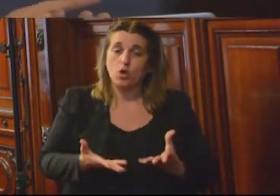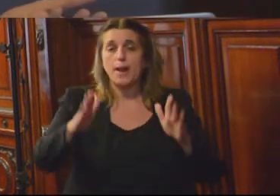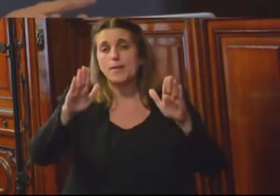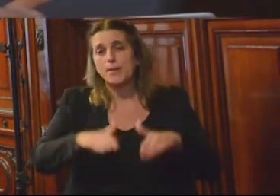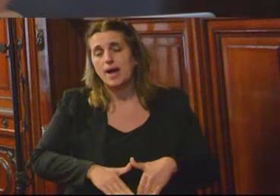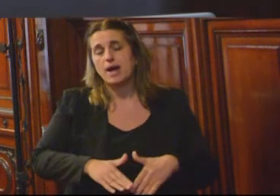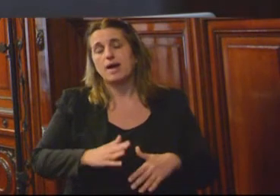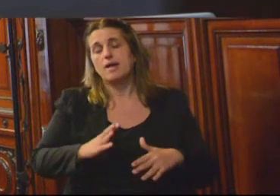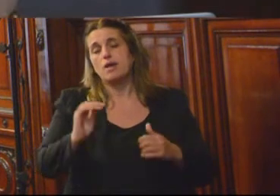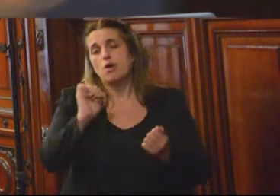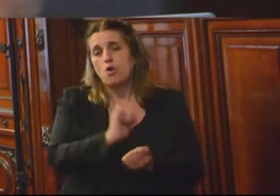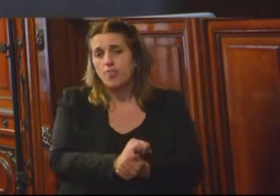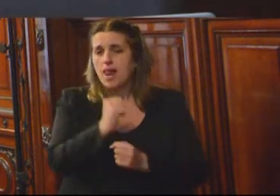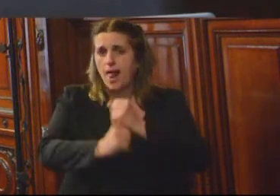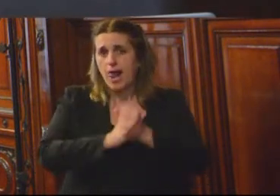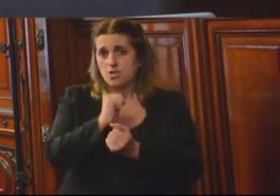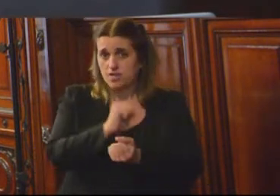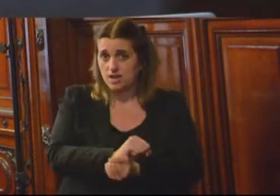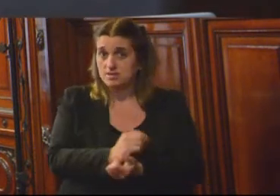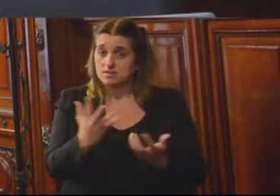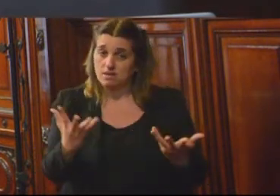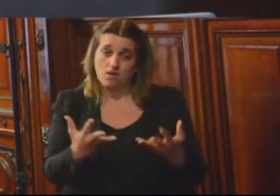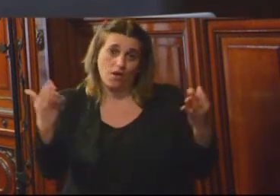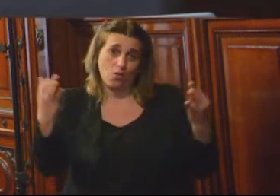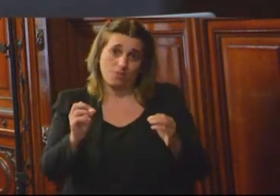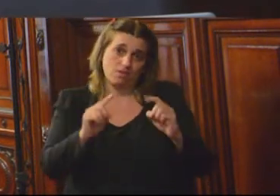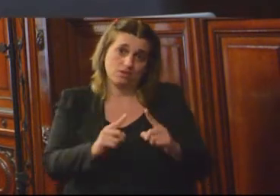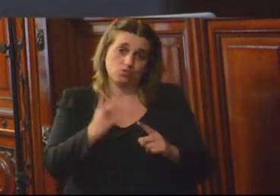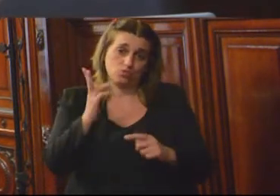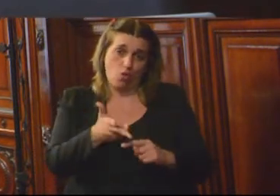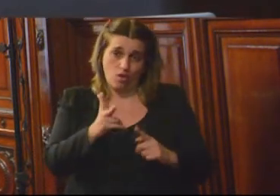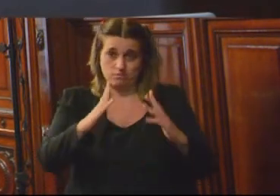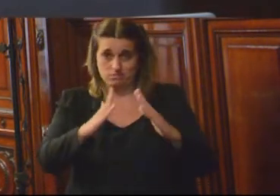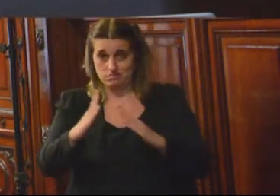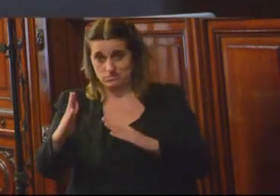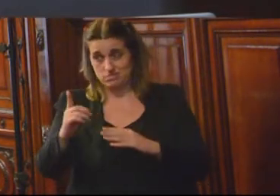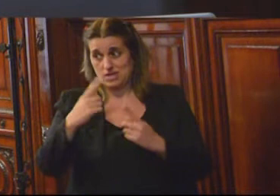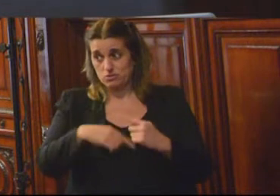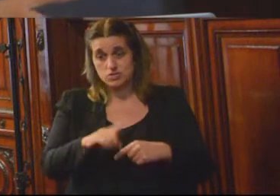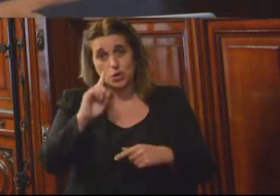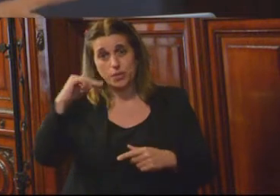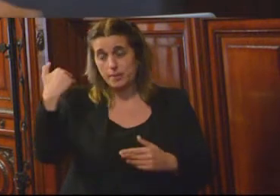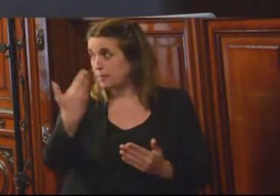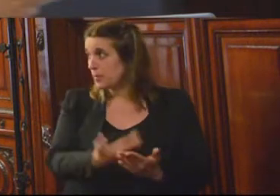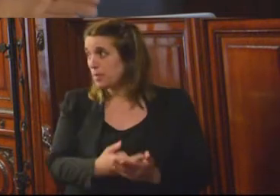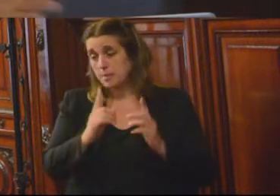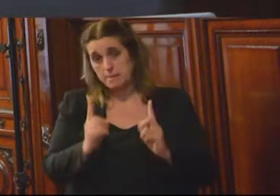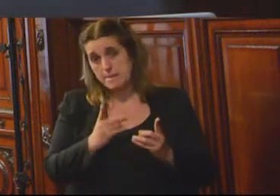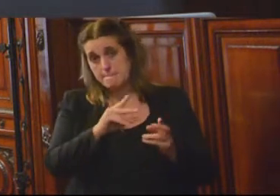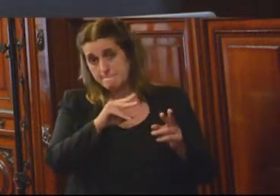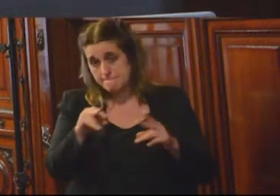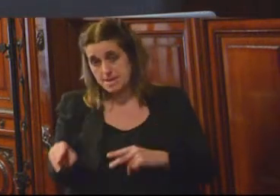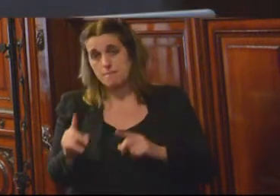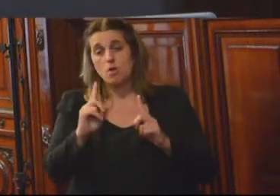salida pronta de las mujeres o el cumplimiento de la pena en los hogares. Nuestra propuesta es también que estas mismas, este tipo